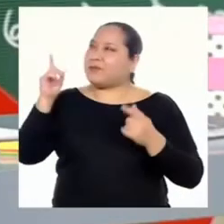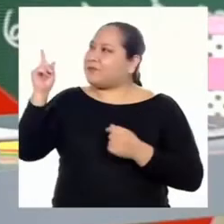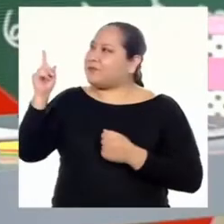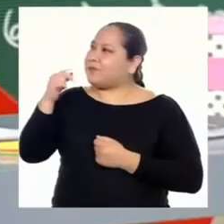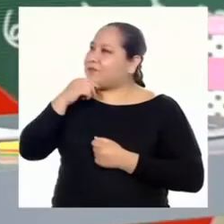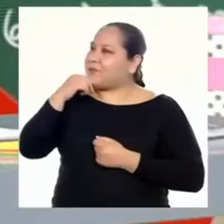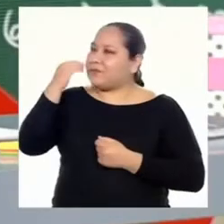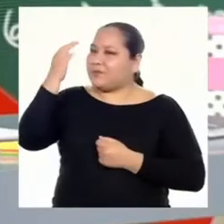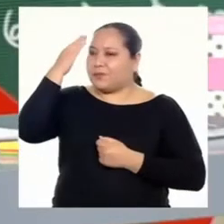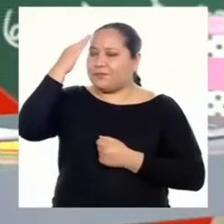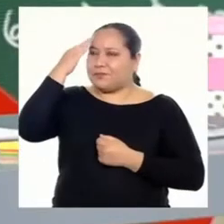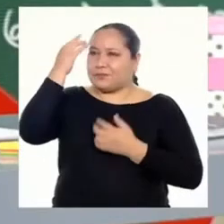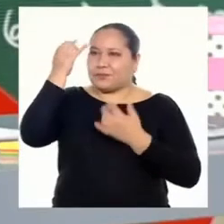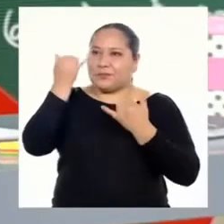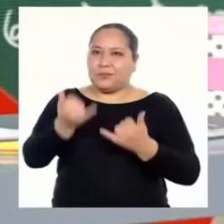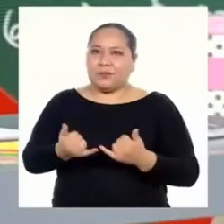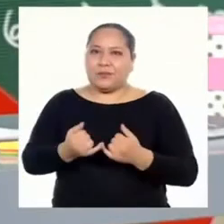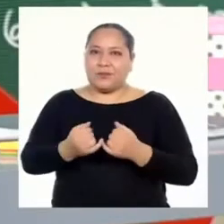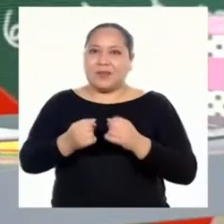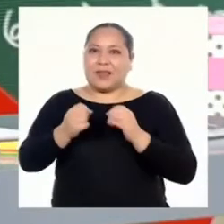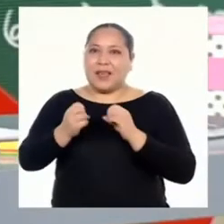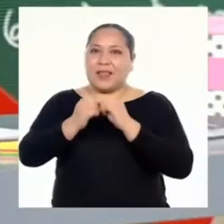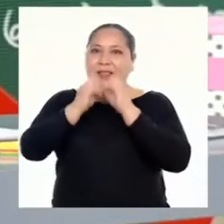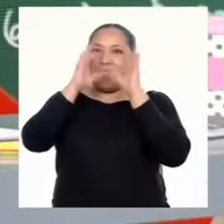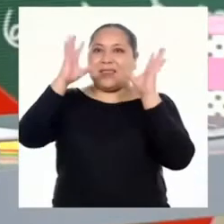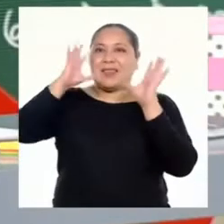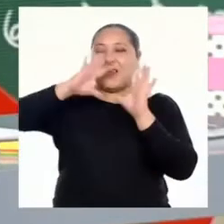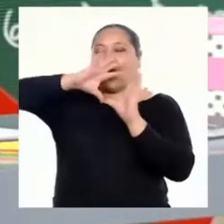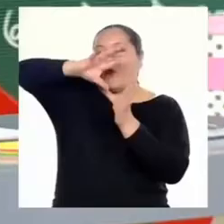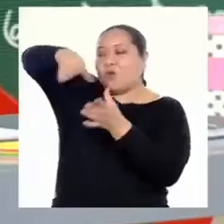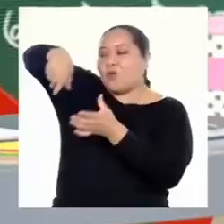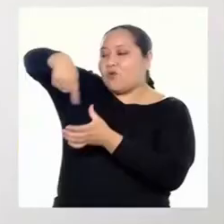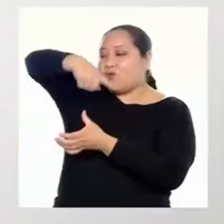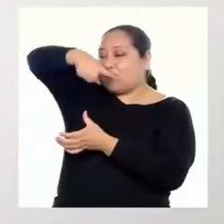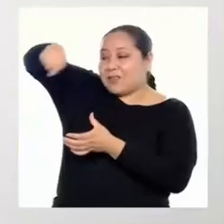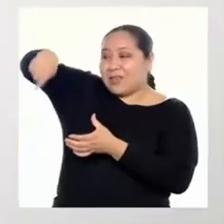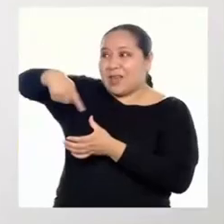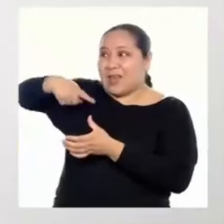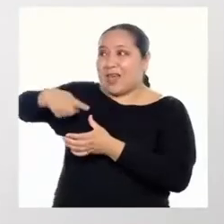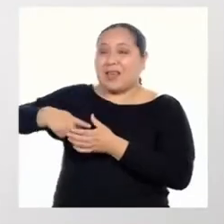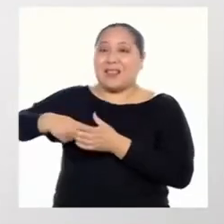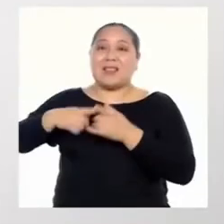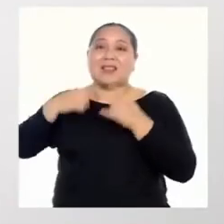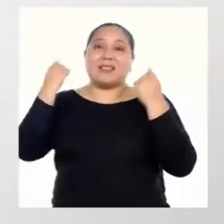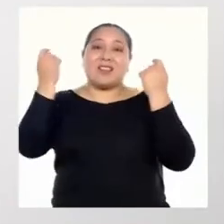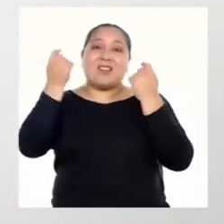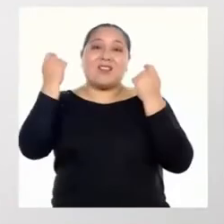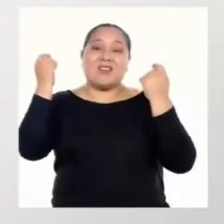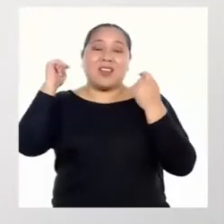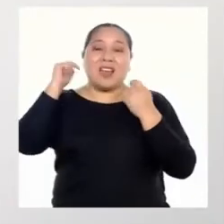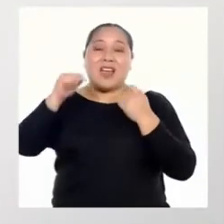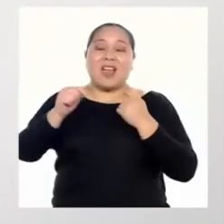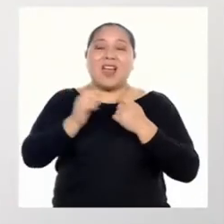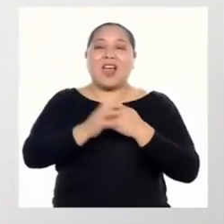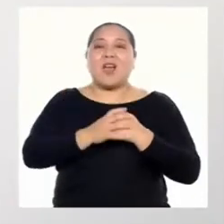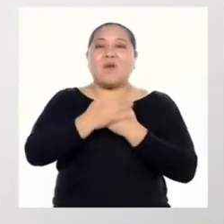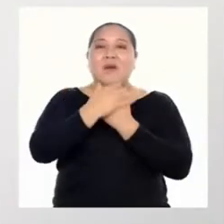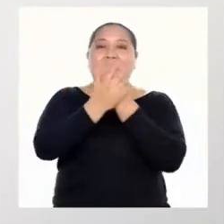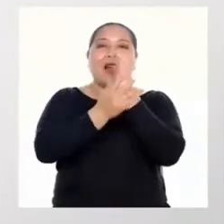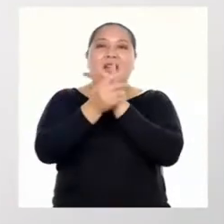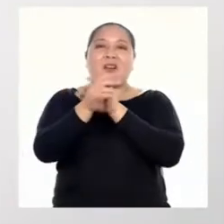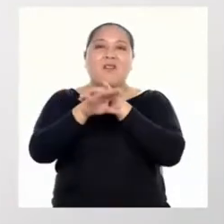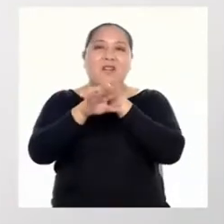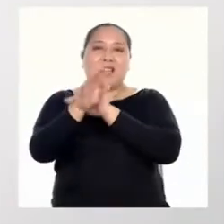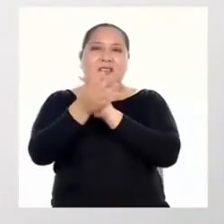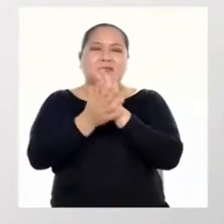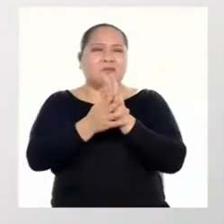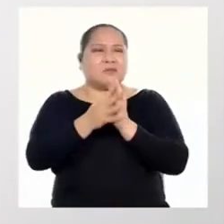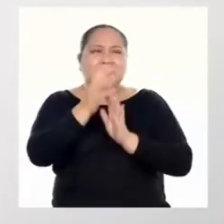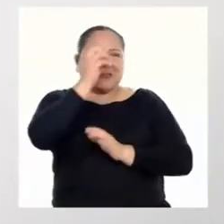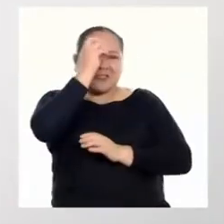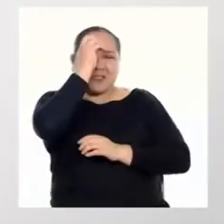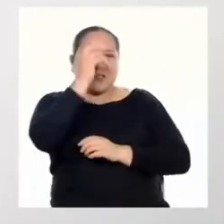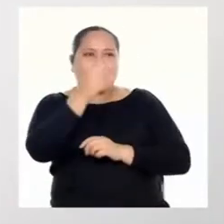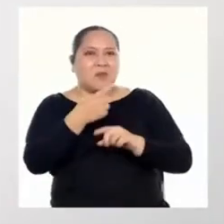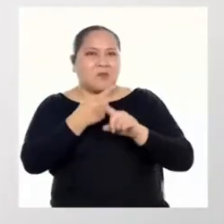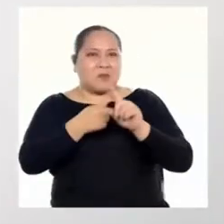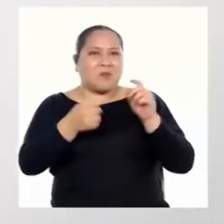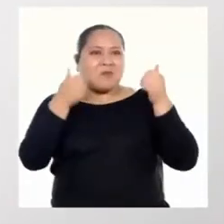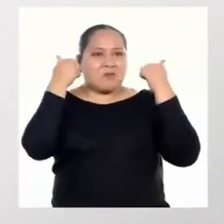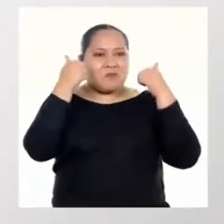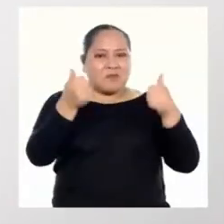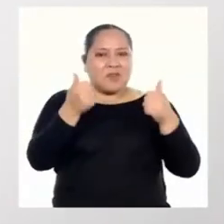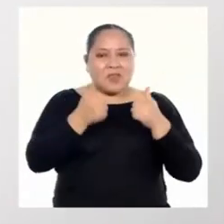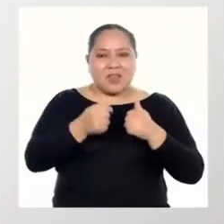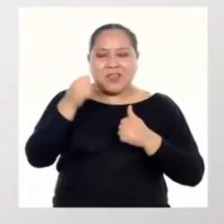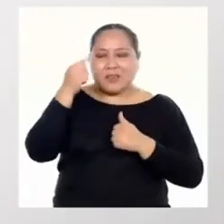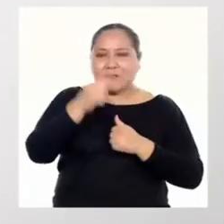¿sabe que el día de hoy es el Día Mundial de Lavado de Manos? No, no lo sabía. Qué bueno que se le dedique una fecha a una acción tan